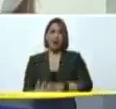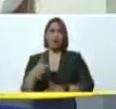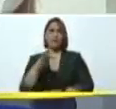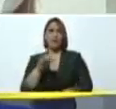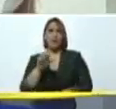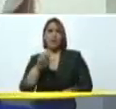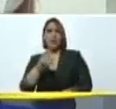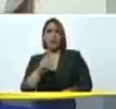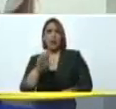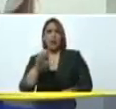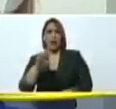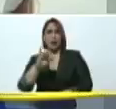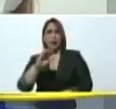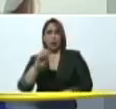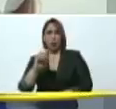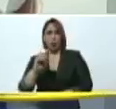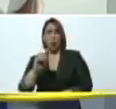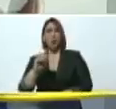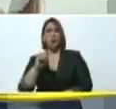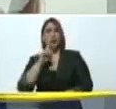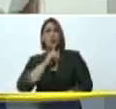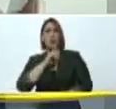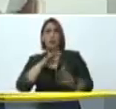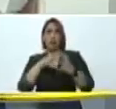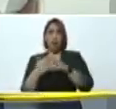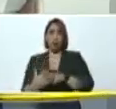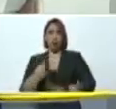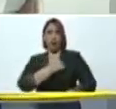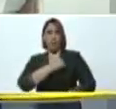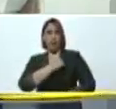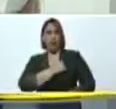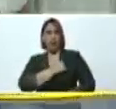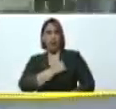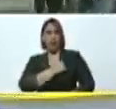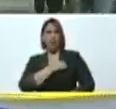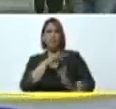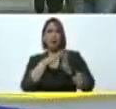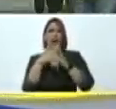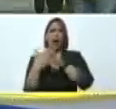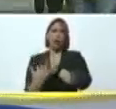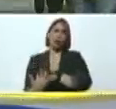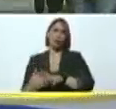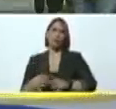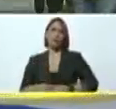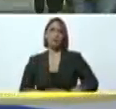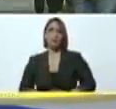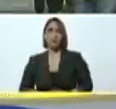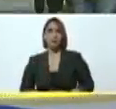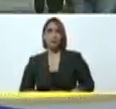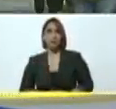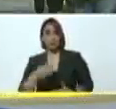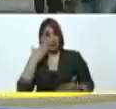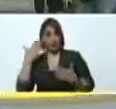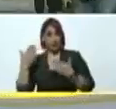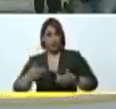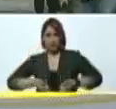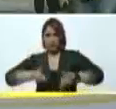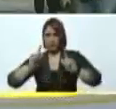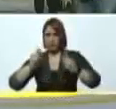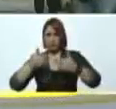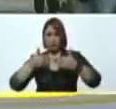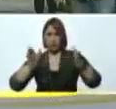mis amigos y amigas, mis camaradas del barrio Federico Quirós, allá van a activar